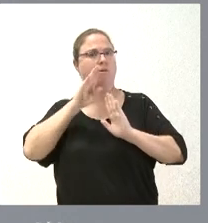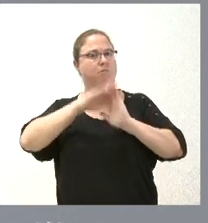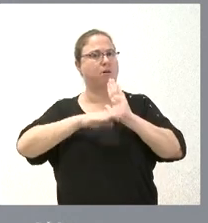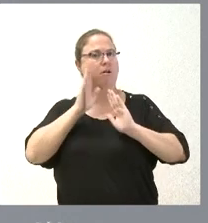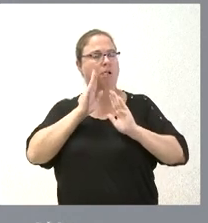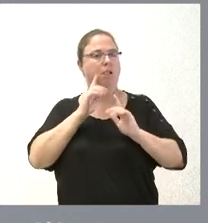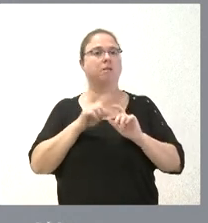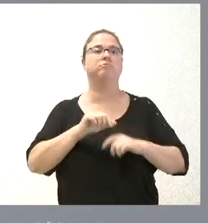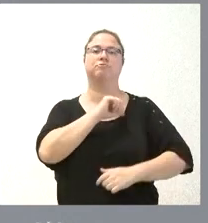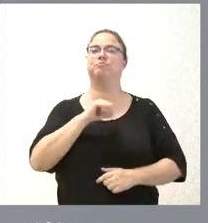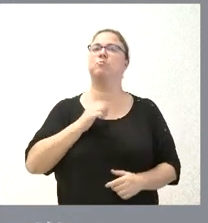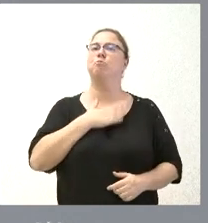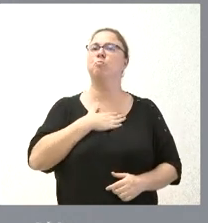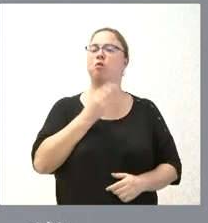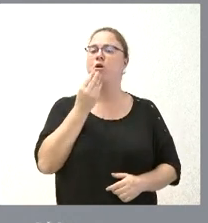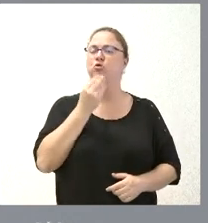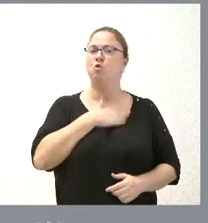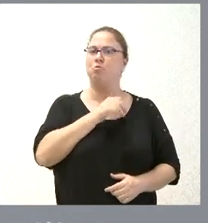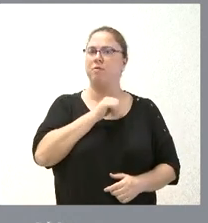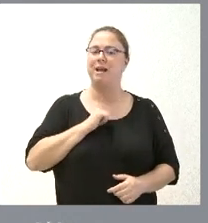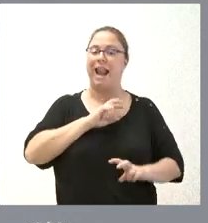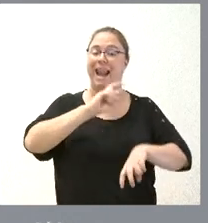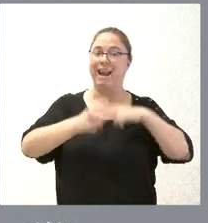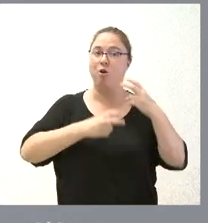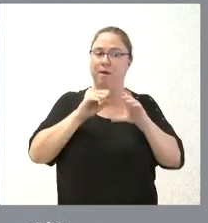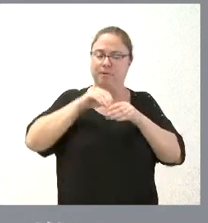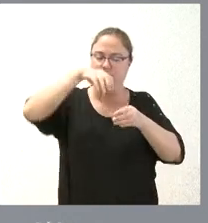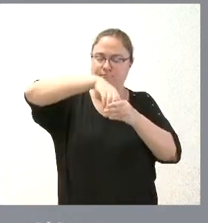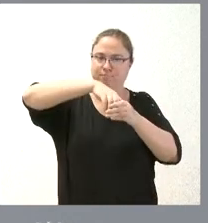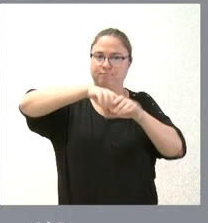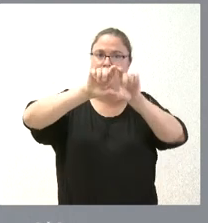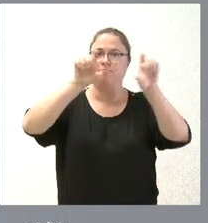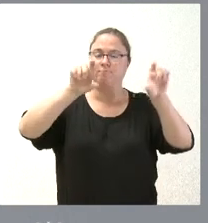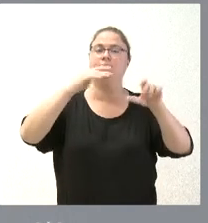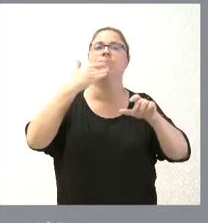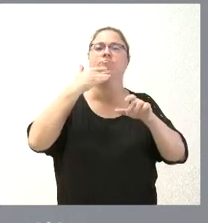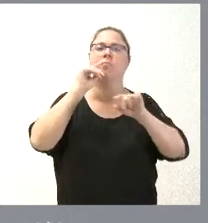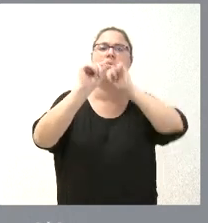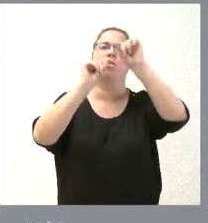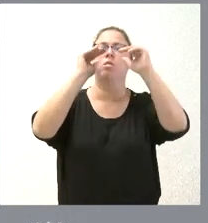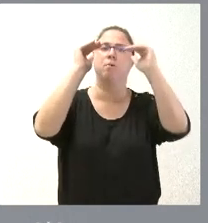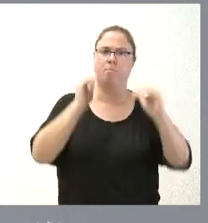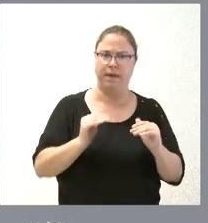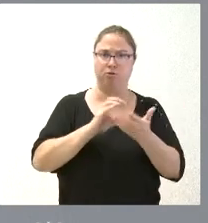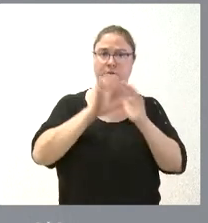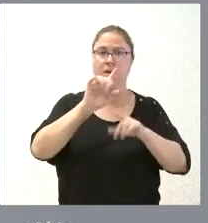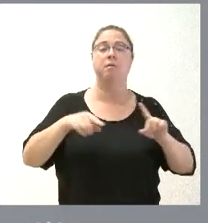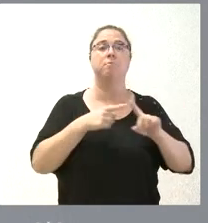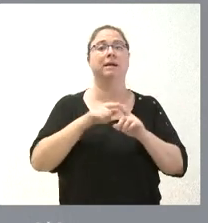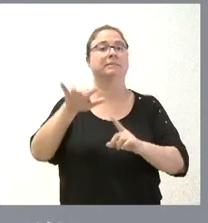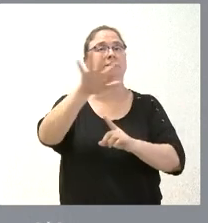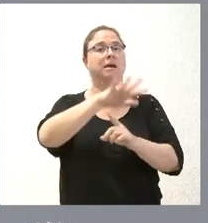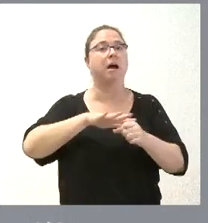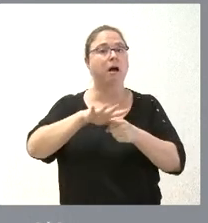aumentado su nivel de autoconsumo energético con fuentes renovables han venido reduciendo sus emisiones de CO2 en Castilla y León y en el ámbito